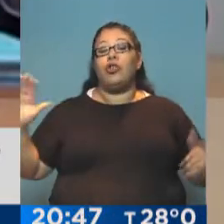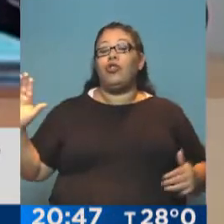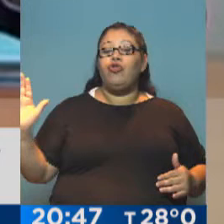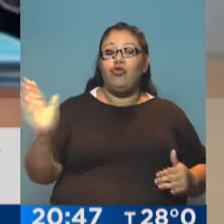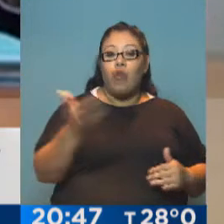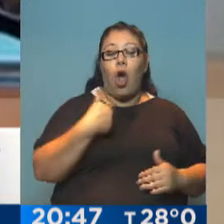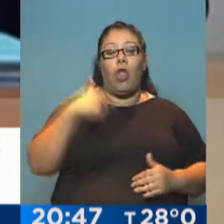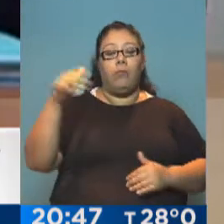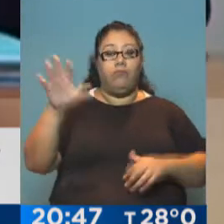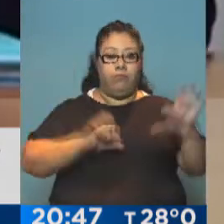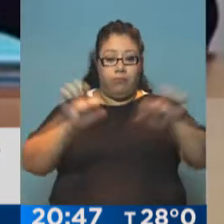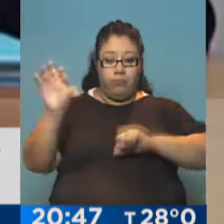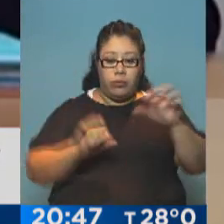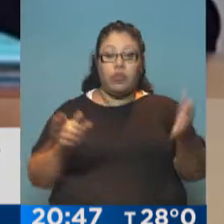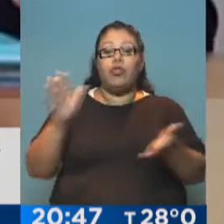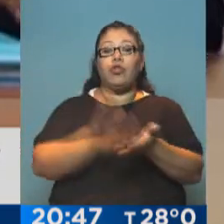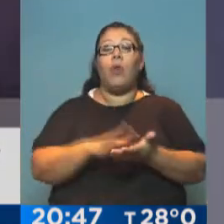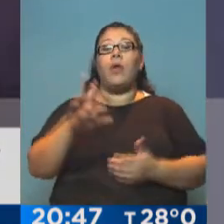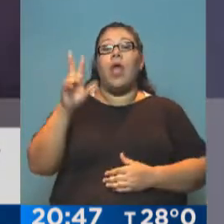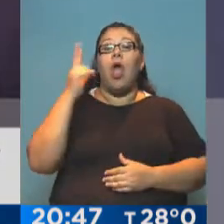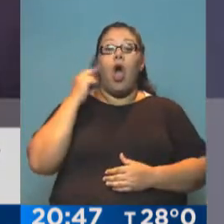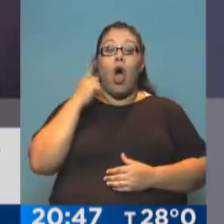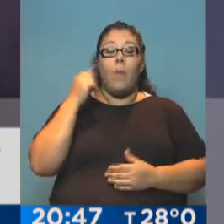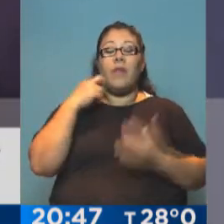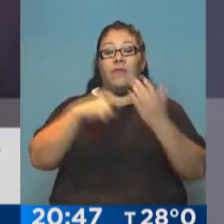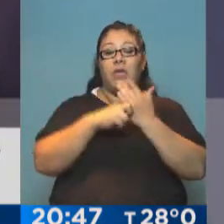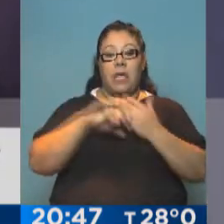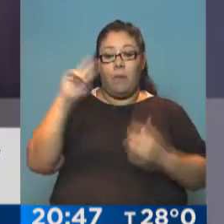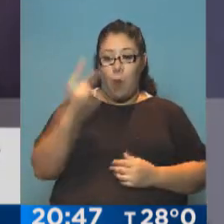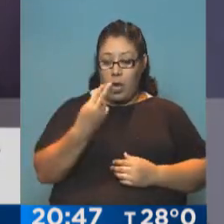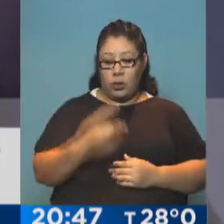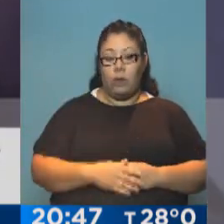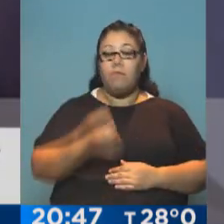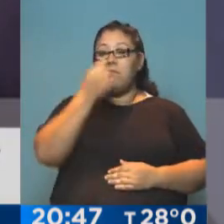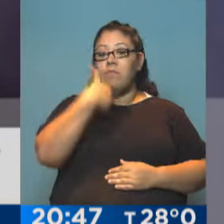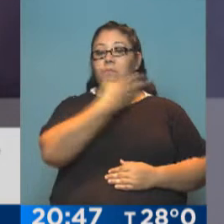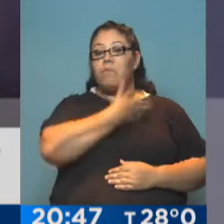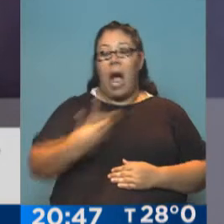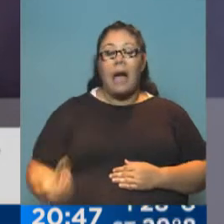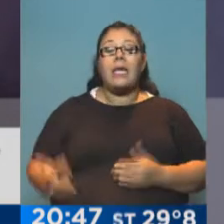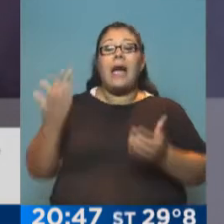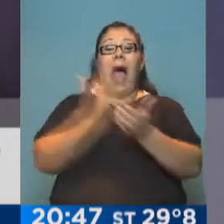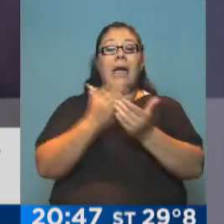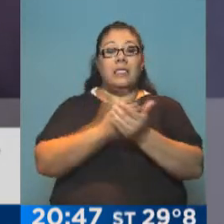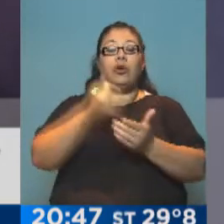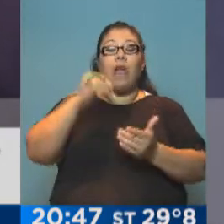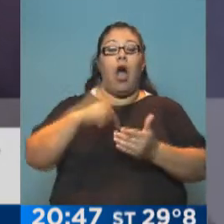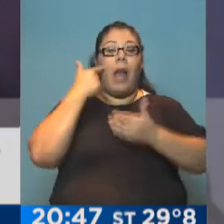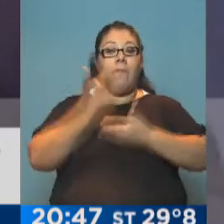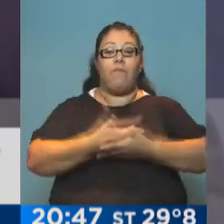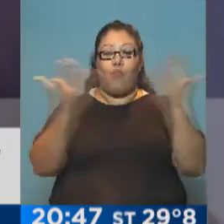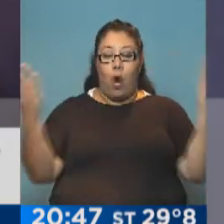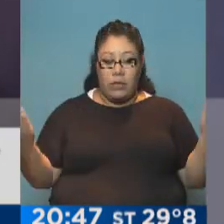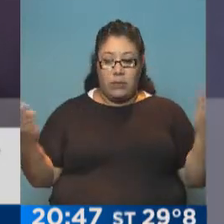públicos sobre el fiscal fallecido. El presidente Macri decretó la apertura de los archivos de la Agencia de Inteligencia,